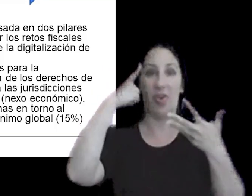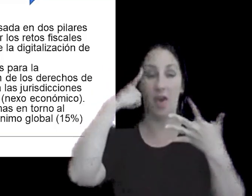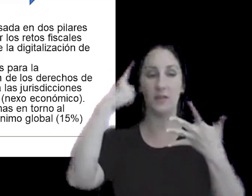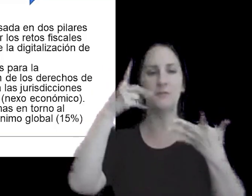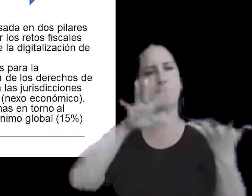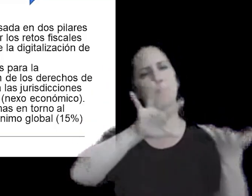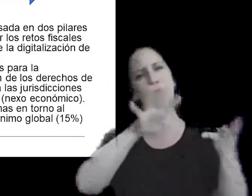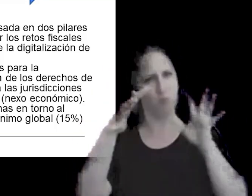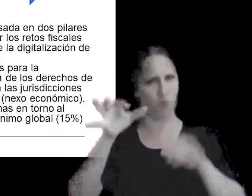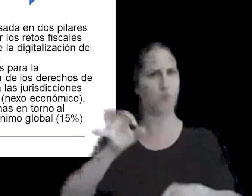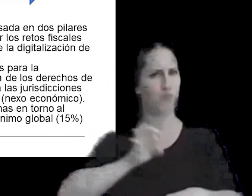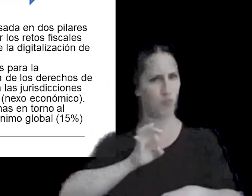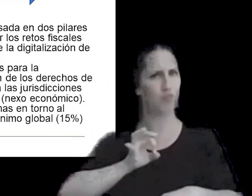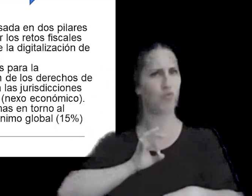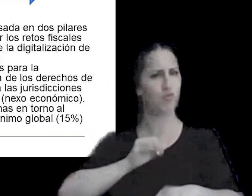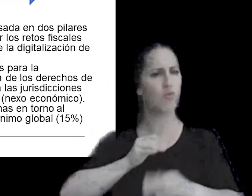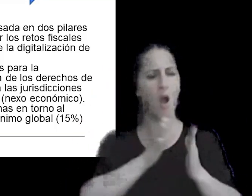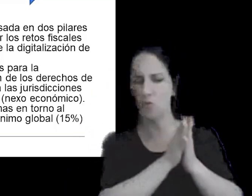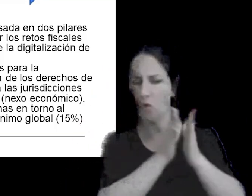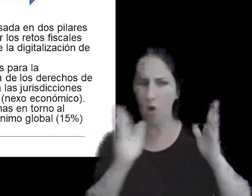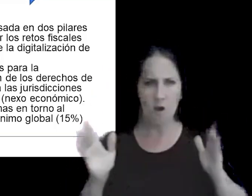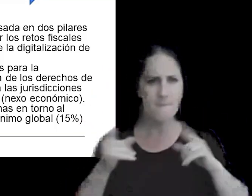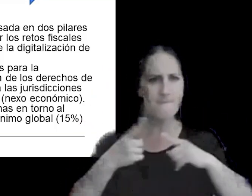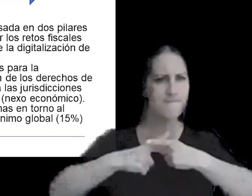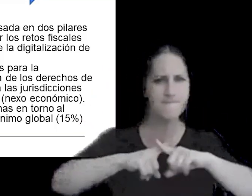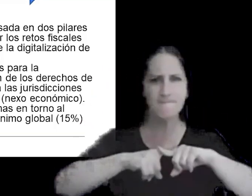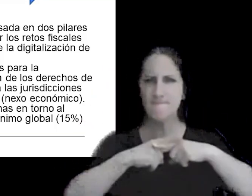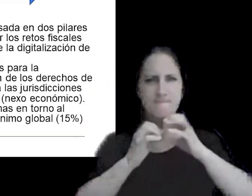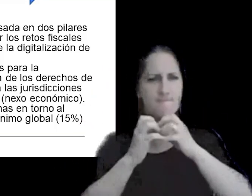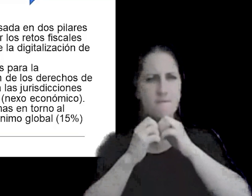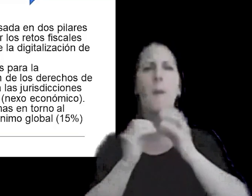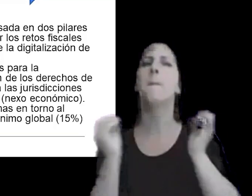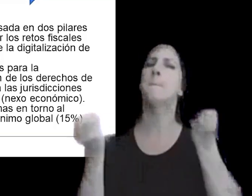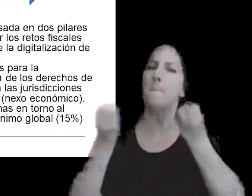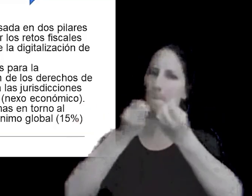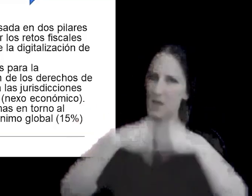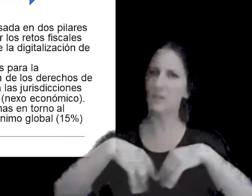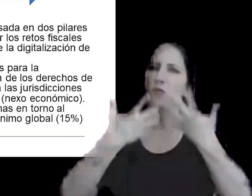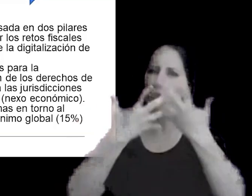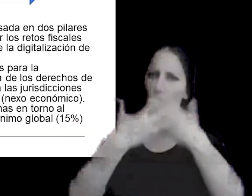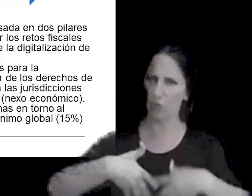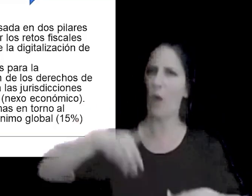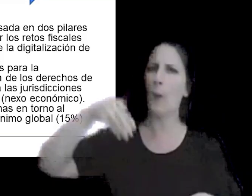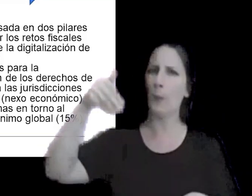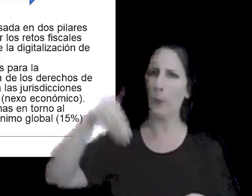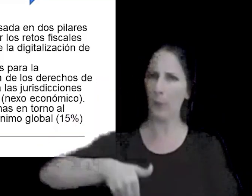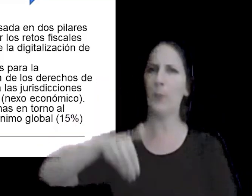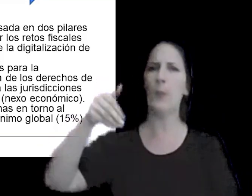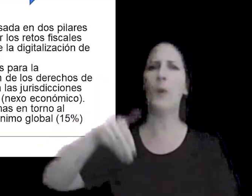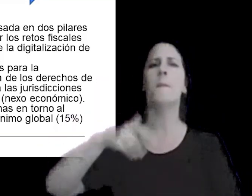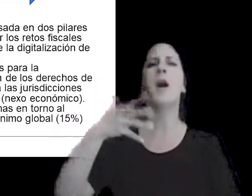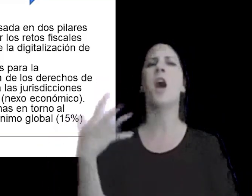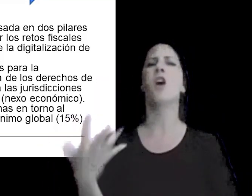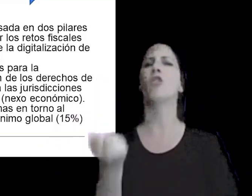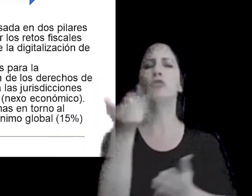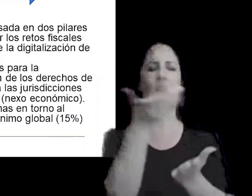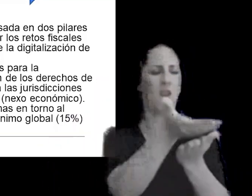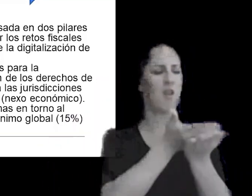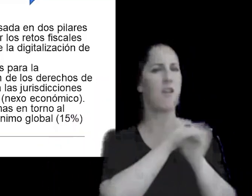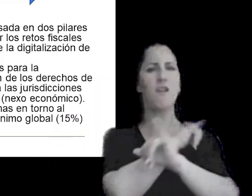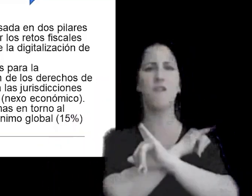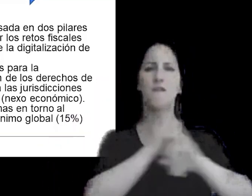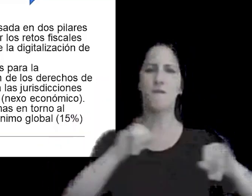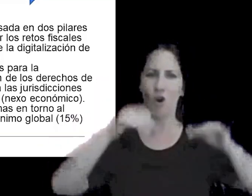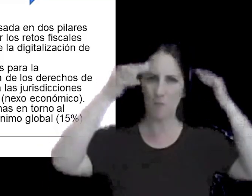unos cuantos años en discutir y en implementar para tener informes definitivos hacia el año